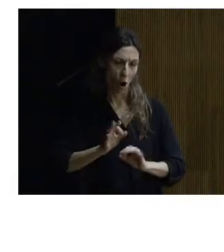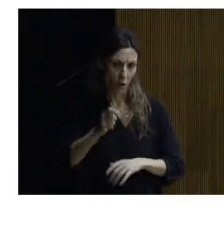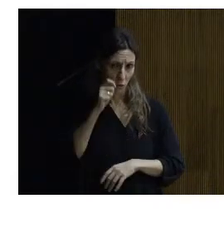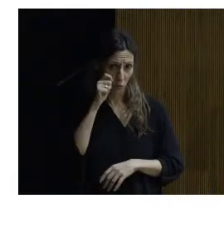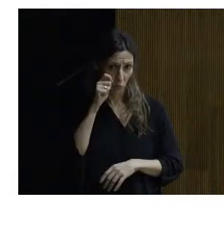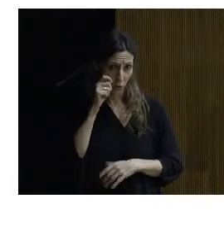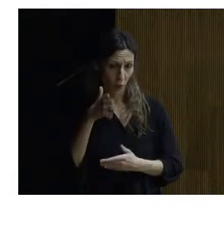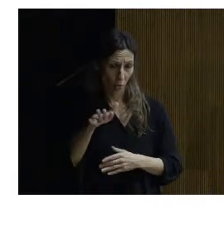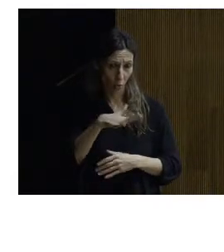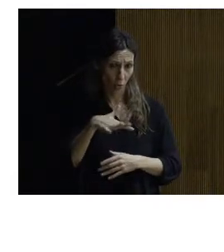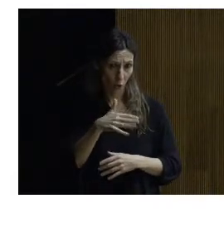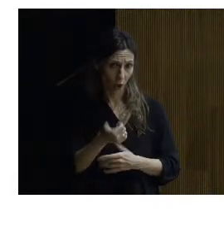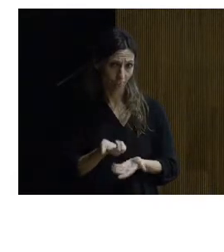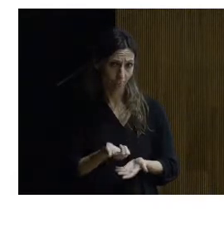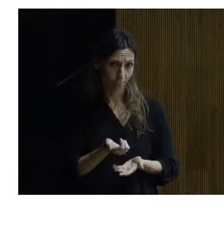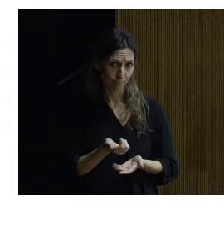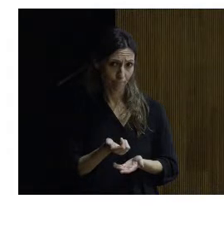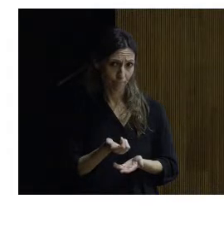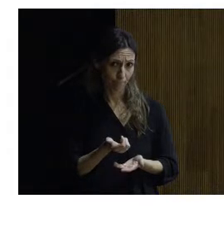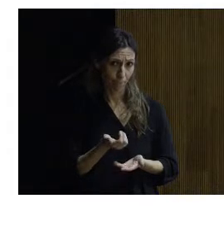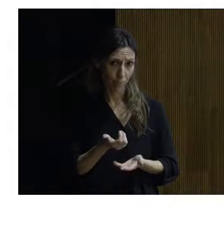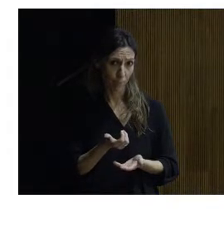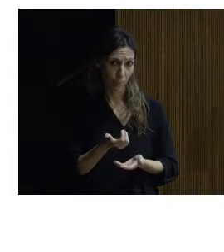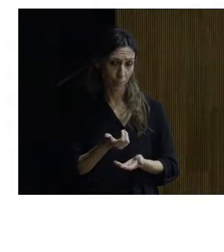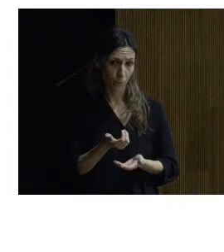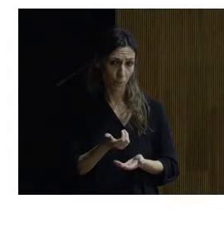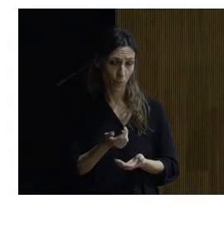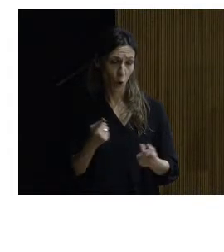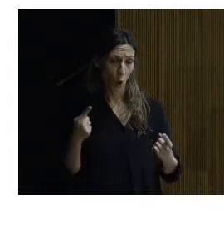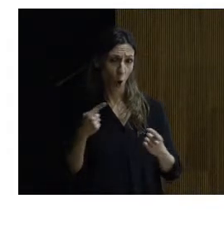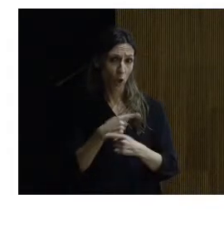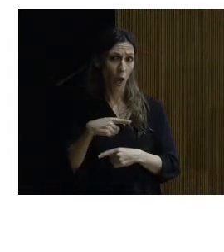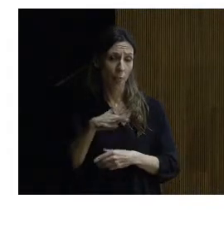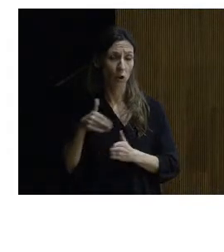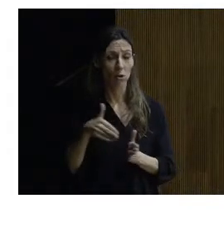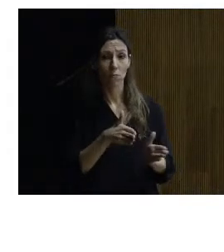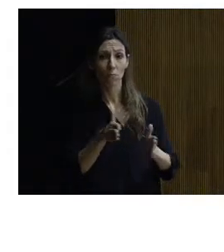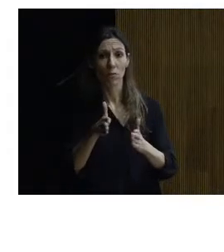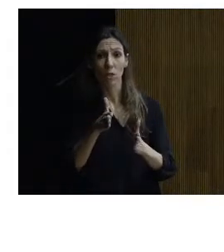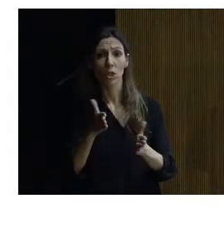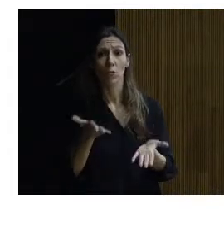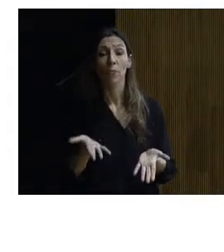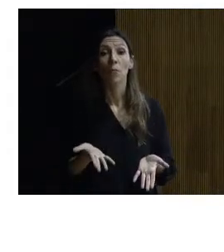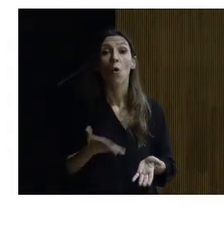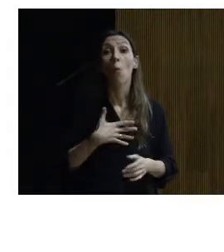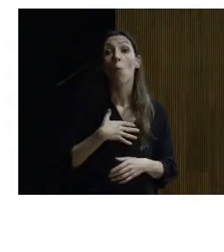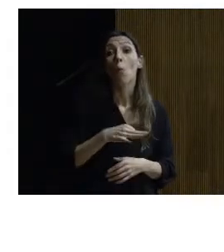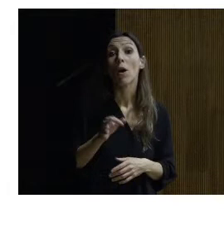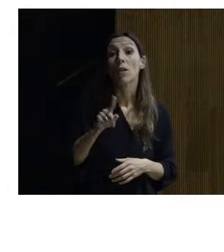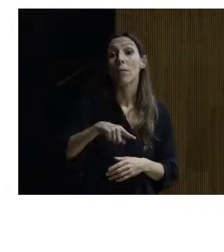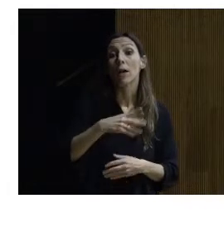la cara puesta de la OZ del Júcar en este caso y a lo mejor lo que podemos hacer es por bueno